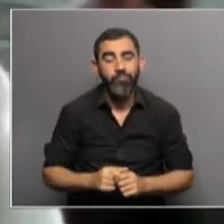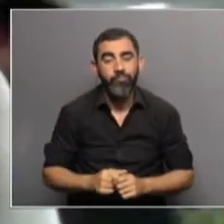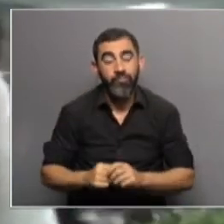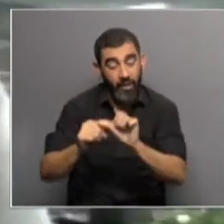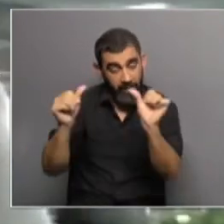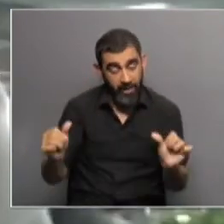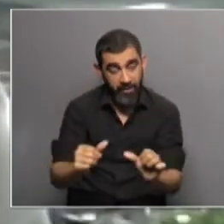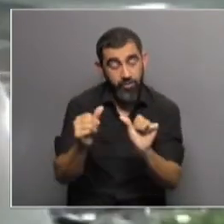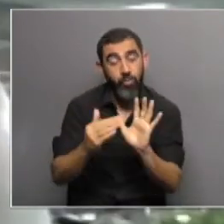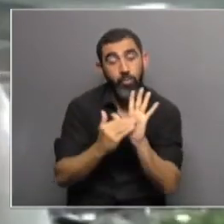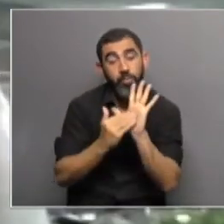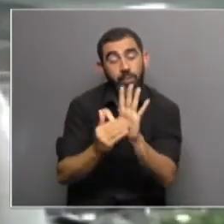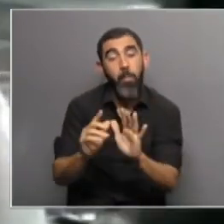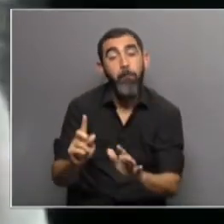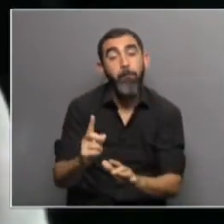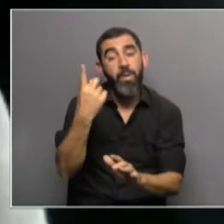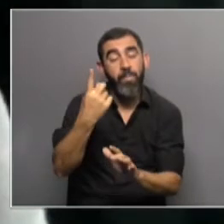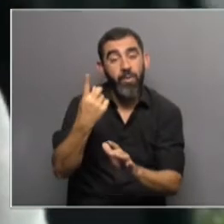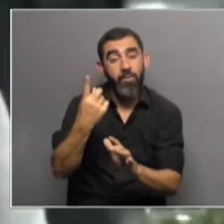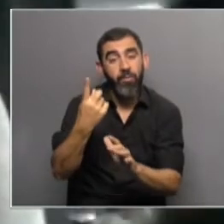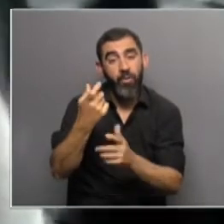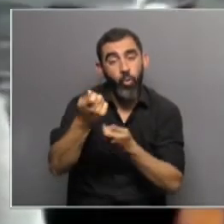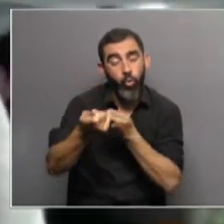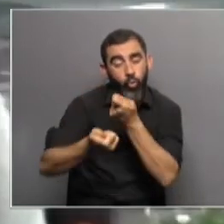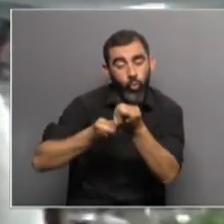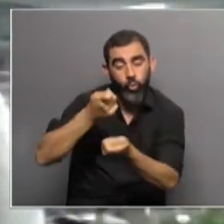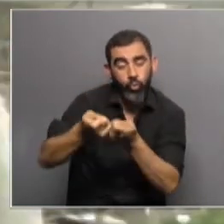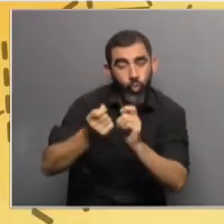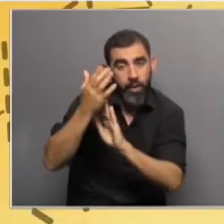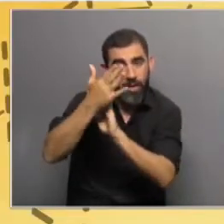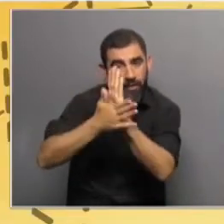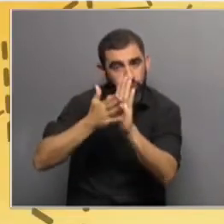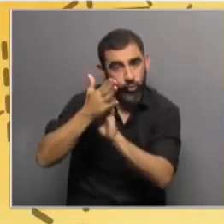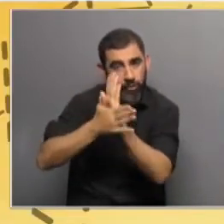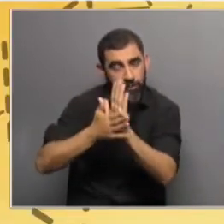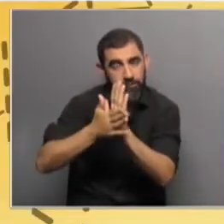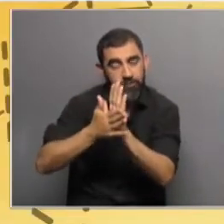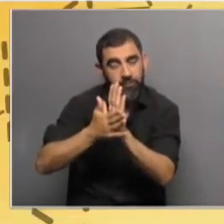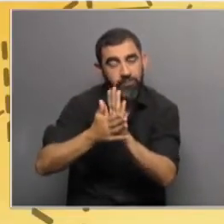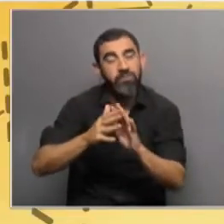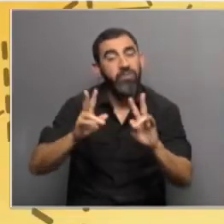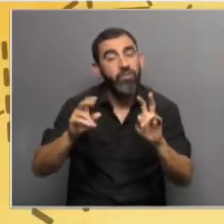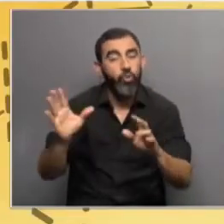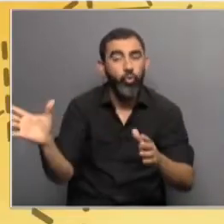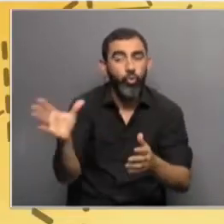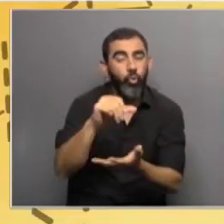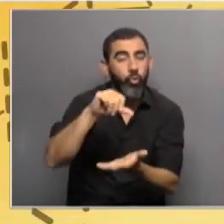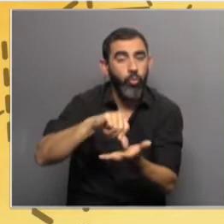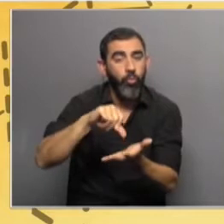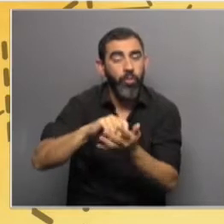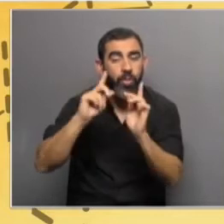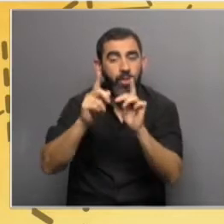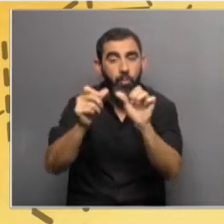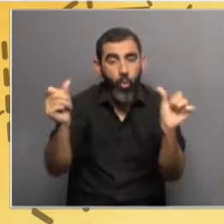elaboramos y presentamos nuestra primera contribución determinada a nivel nacional, que es lo que todos los países debemos